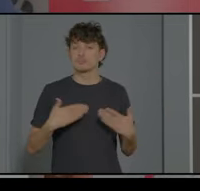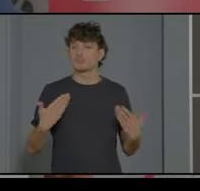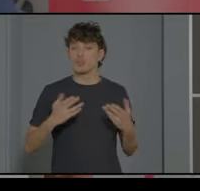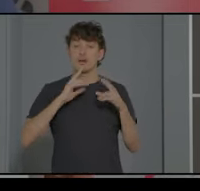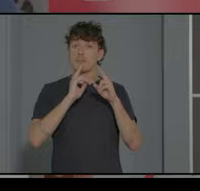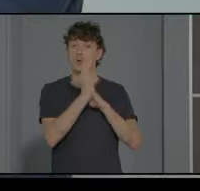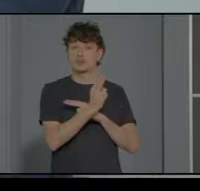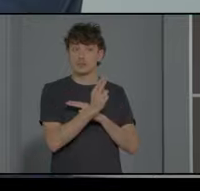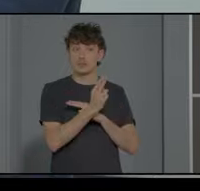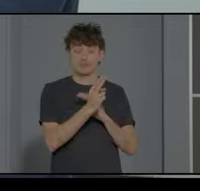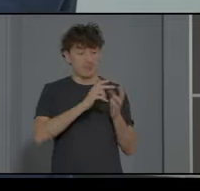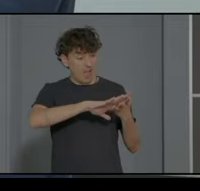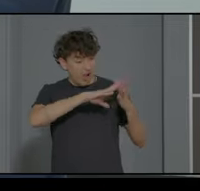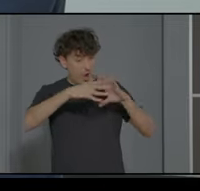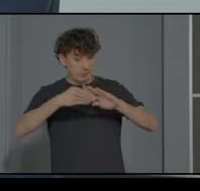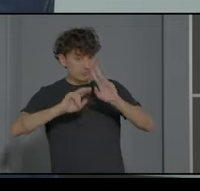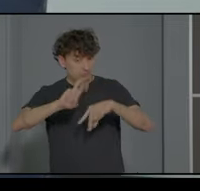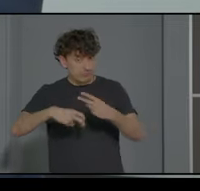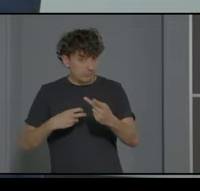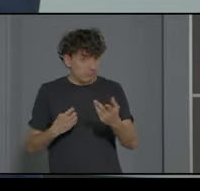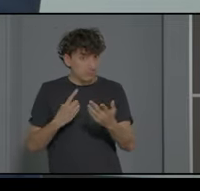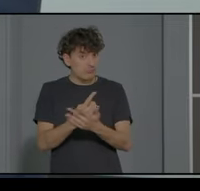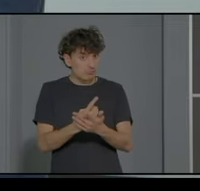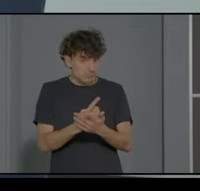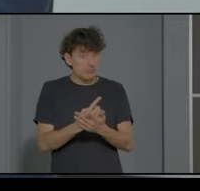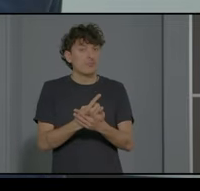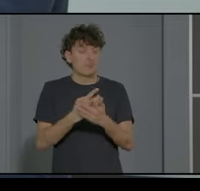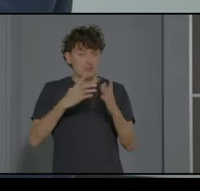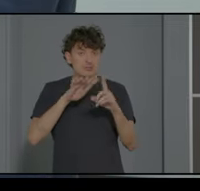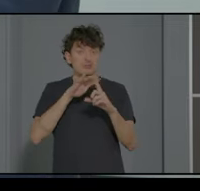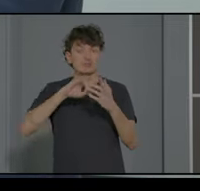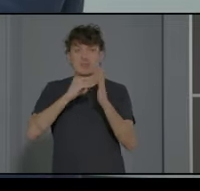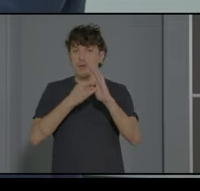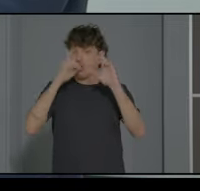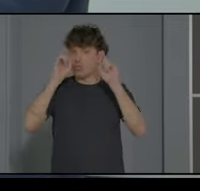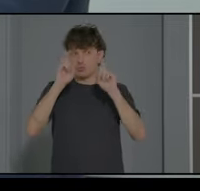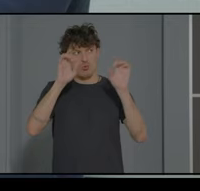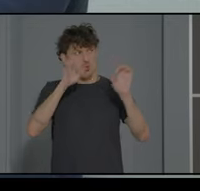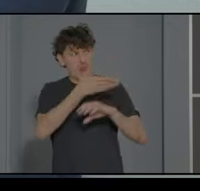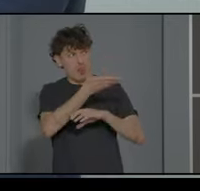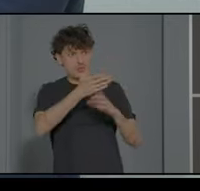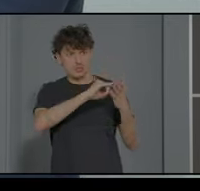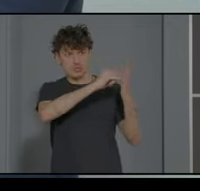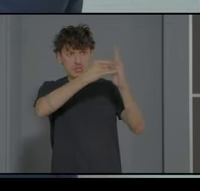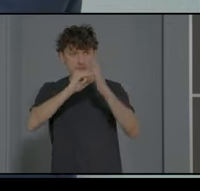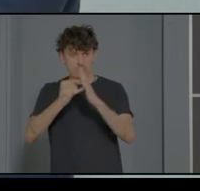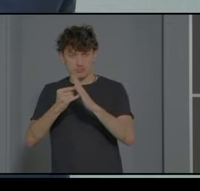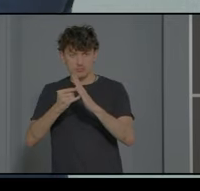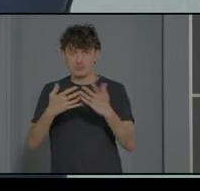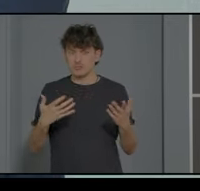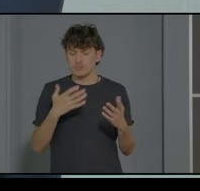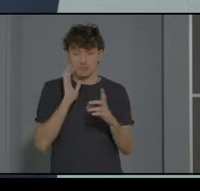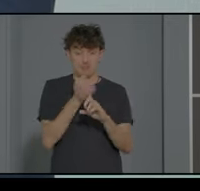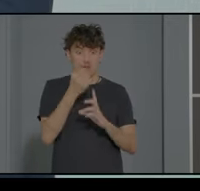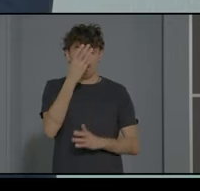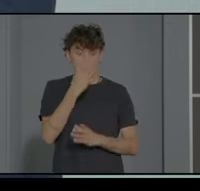y reajuste que hace el sistema educativo como cualquier otro sistema ante la detección de fallos. Como